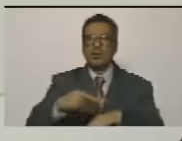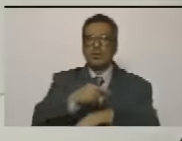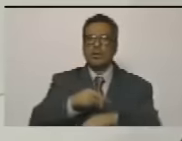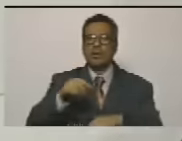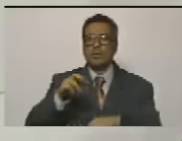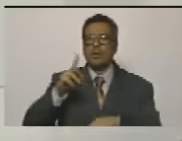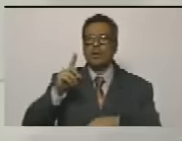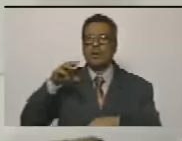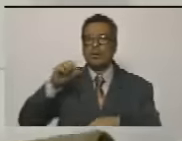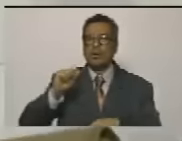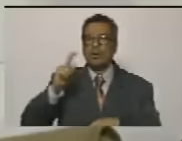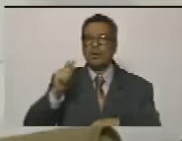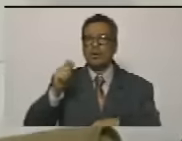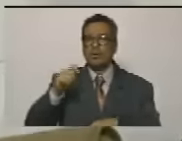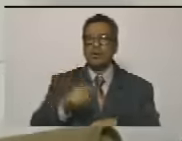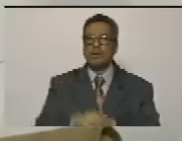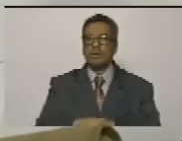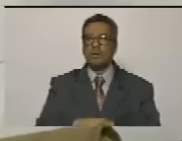Trump